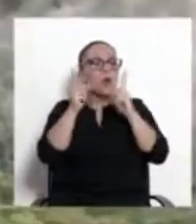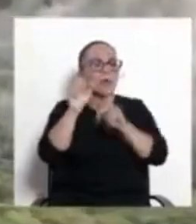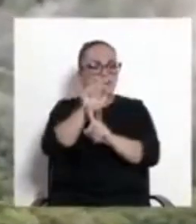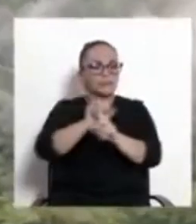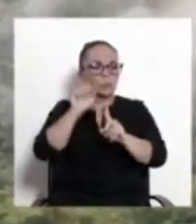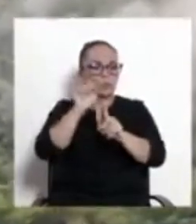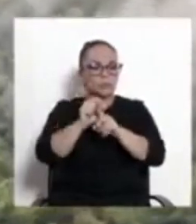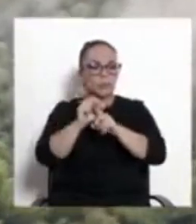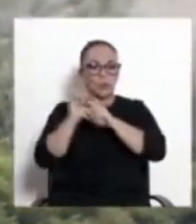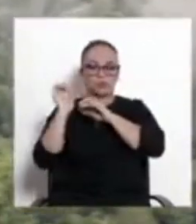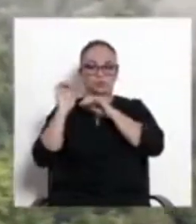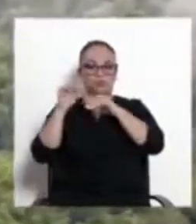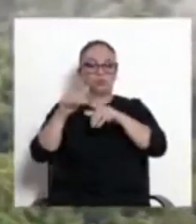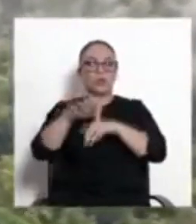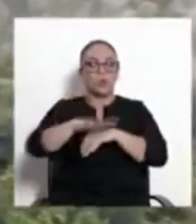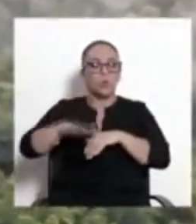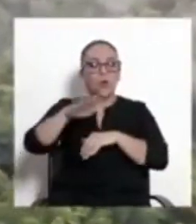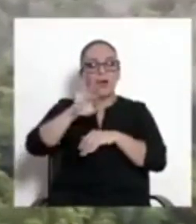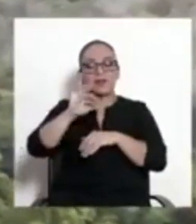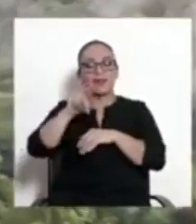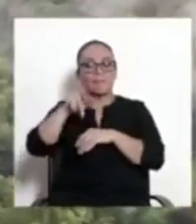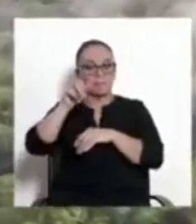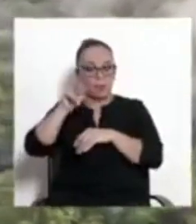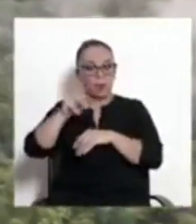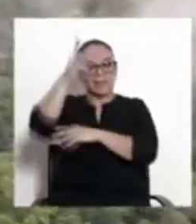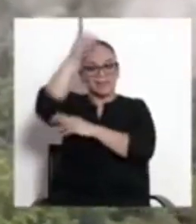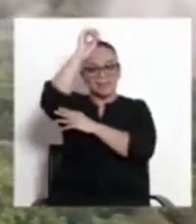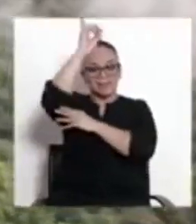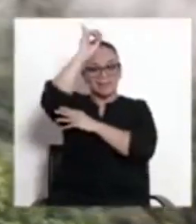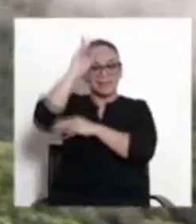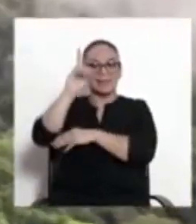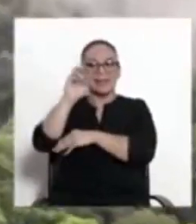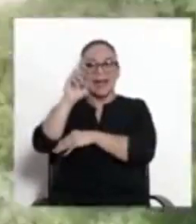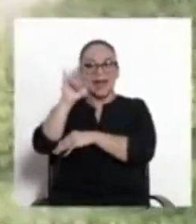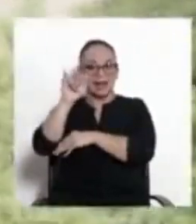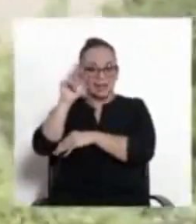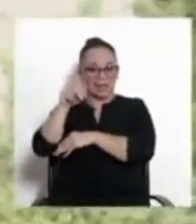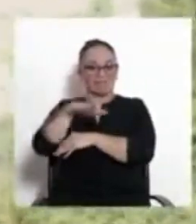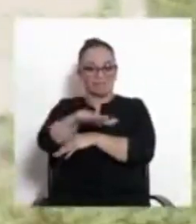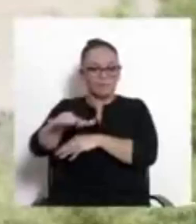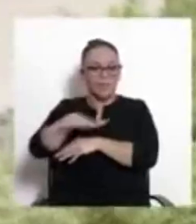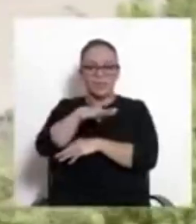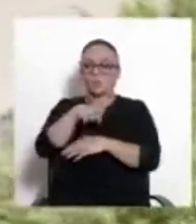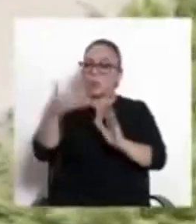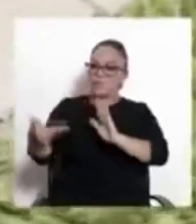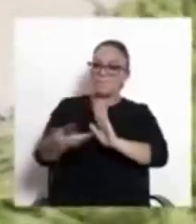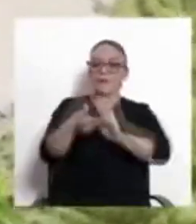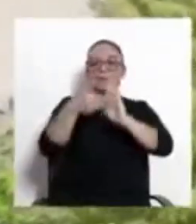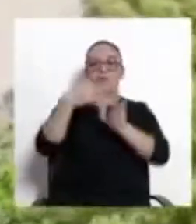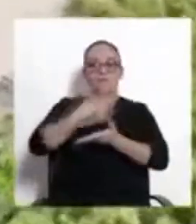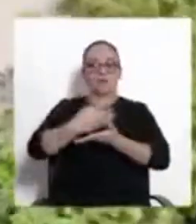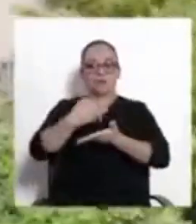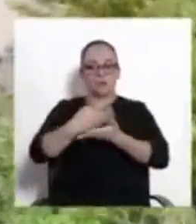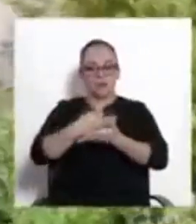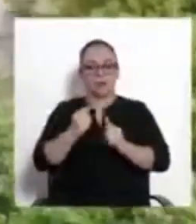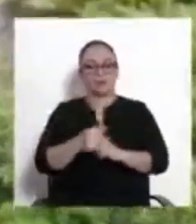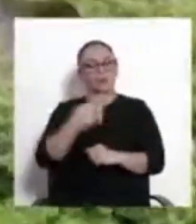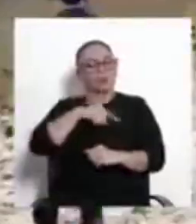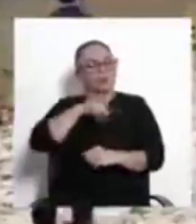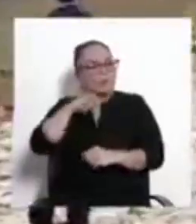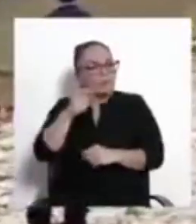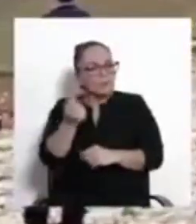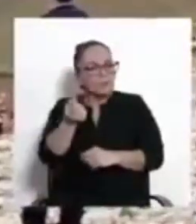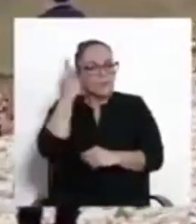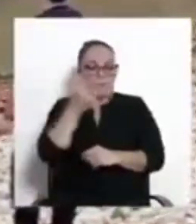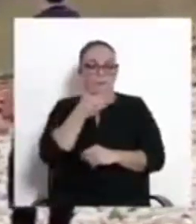migratorio en el tapón del Darién, fenómeno que impacta en nuestra frontera y que en la medida en que mejor lo conozcamos, lo entendamos,